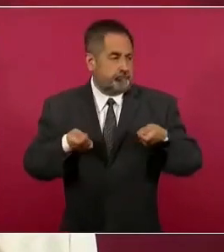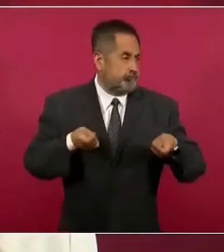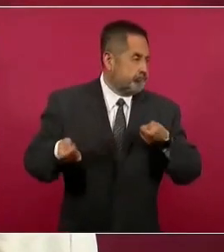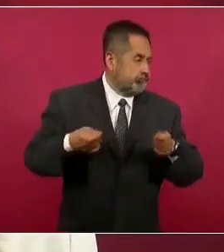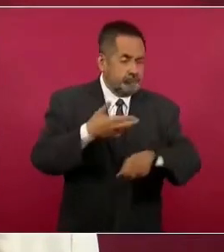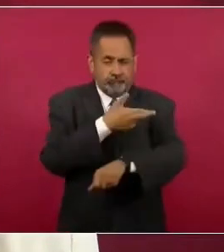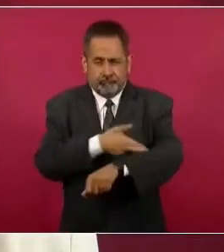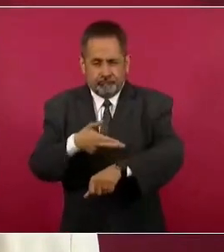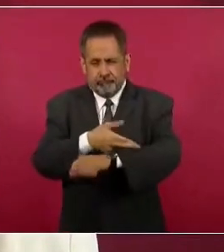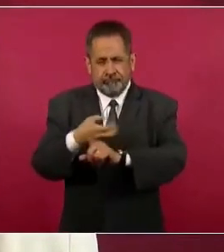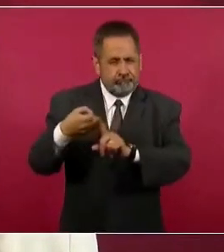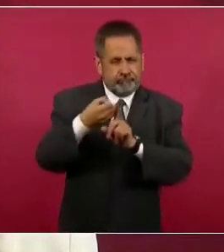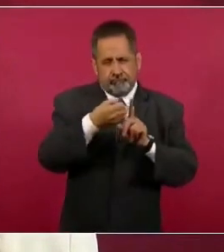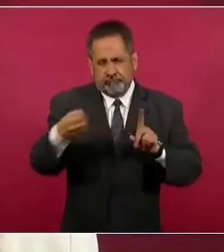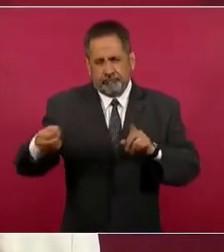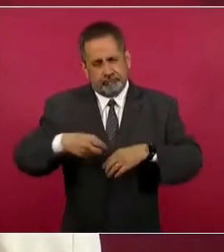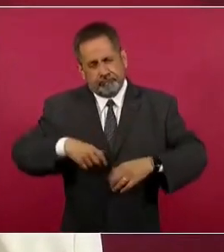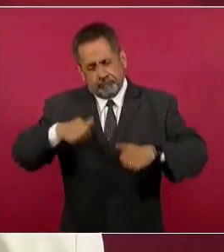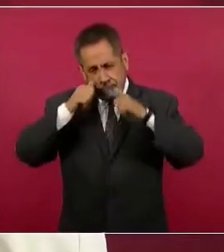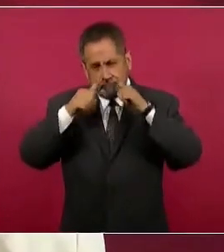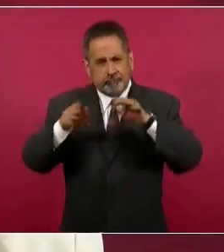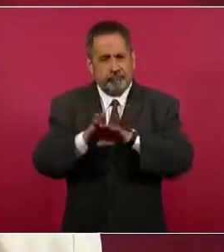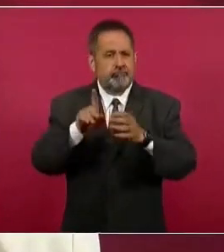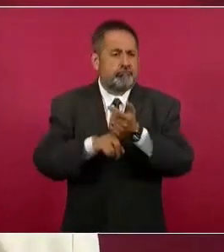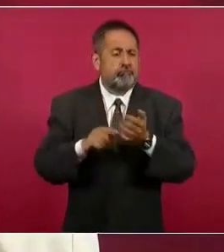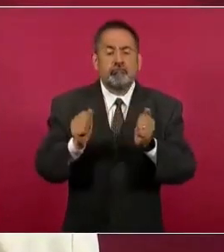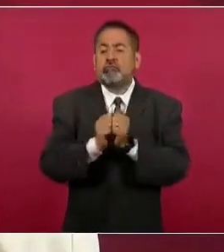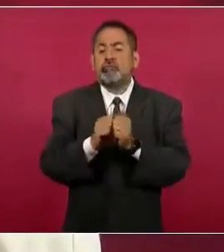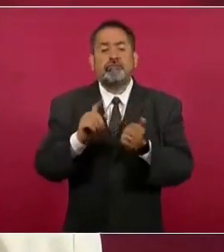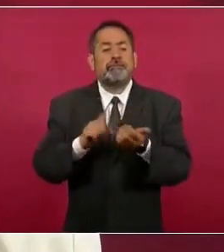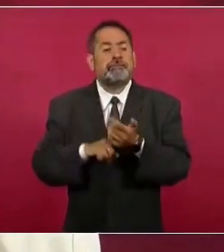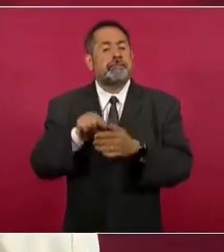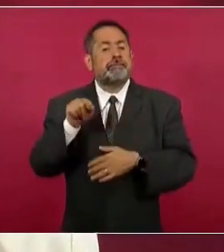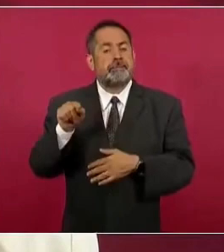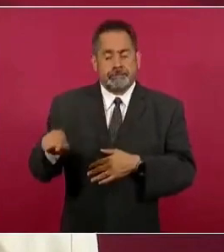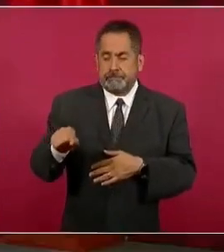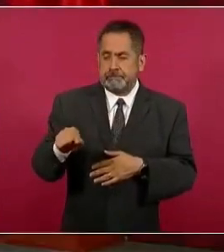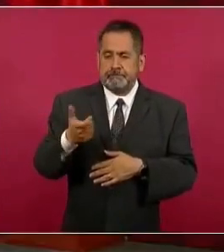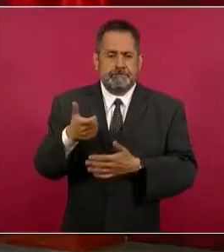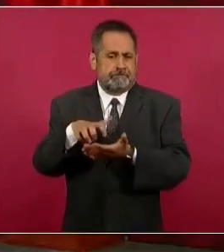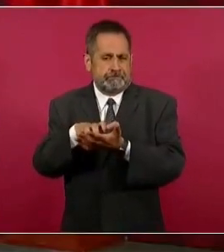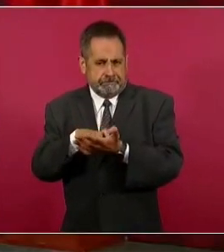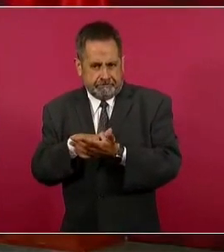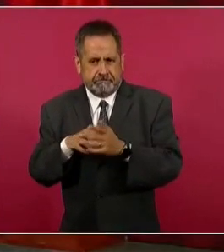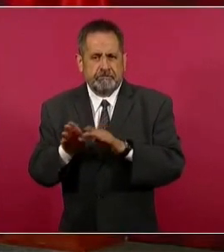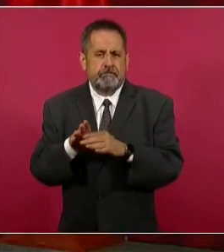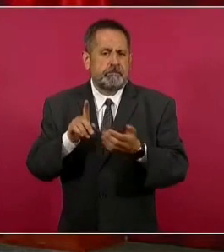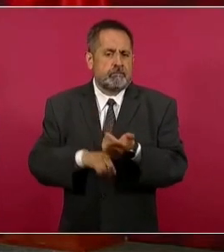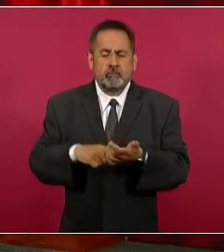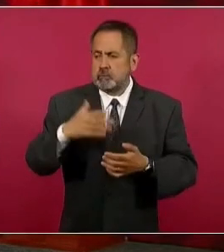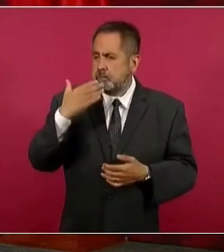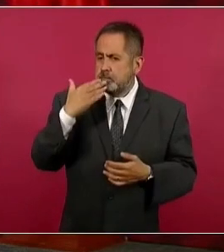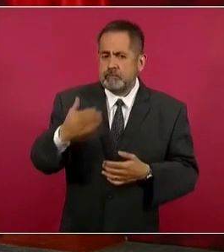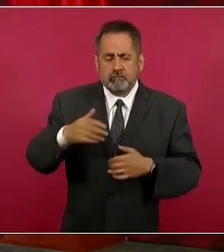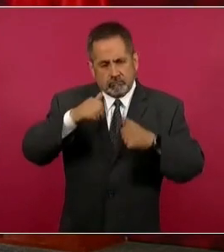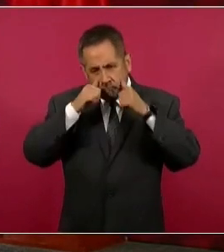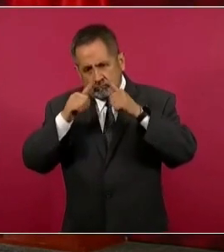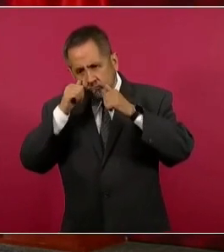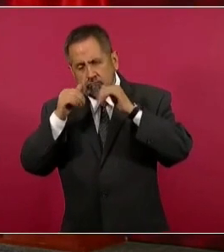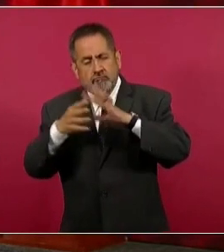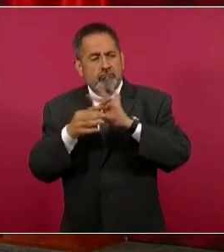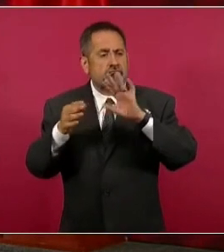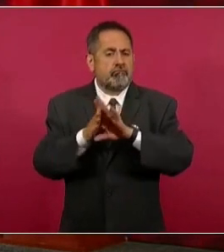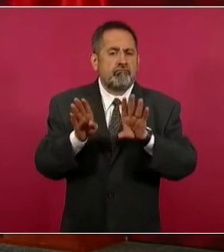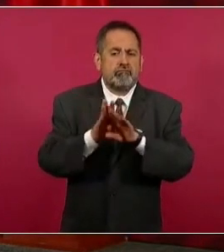atención primero a los necesitados a través de un programa de austeridad, de una buena atención a las